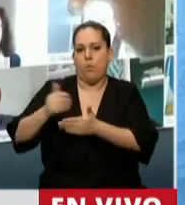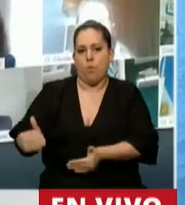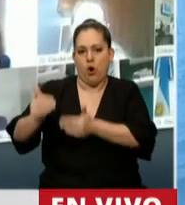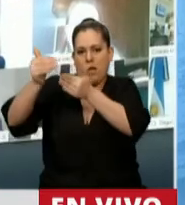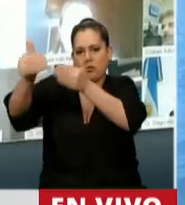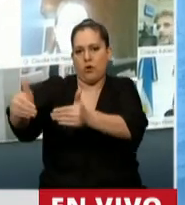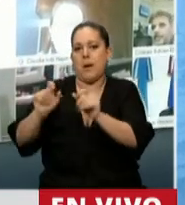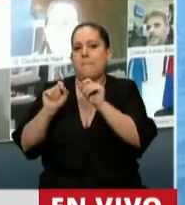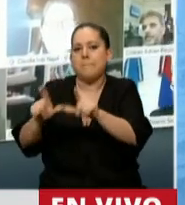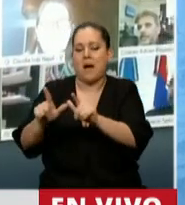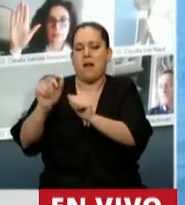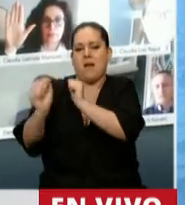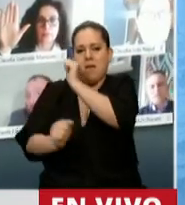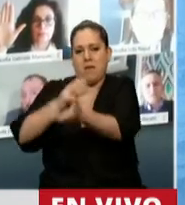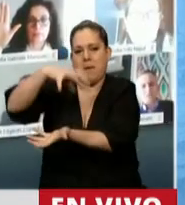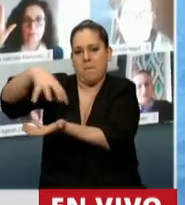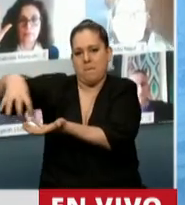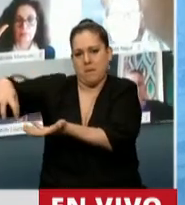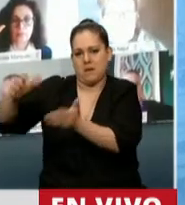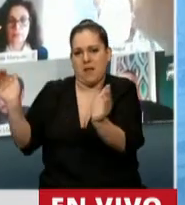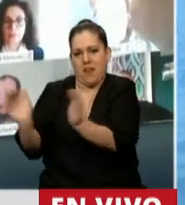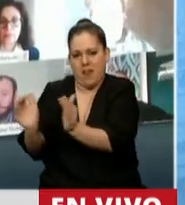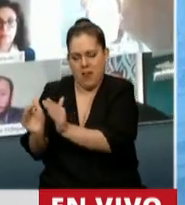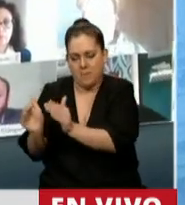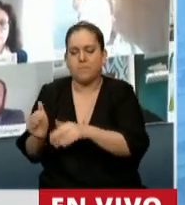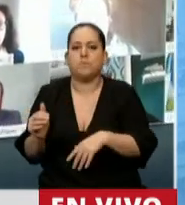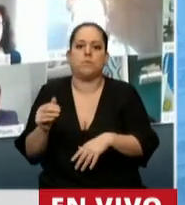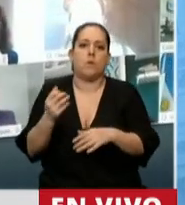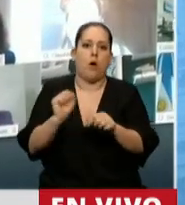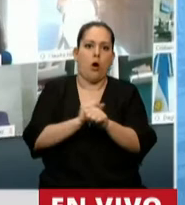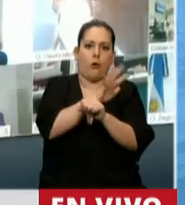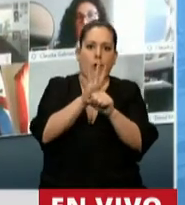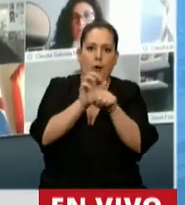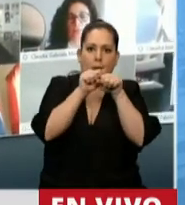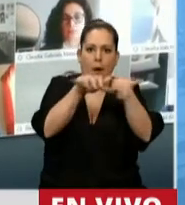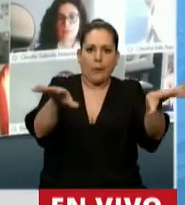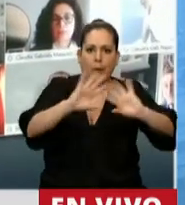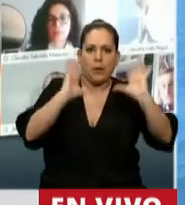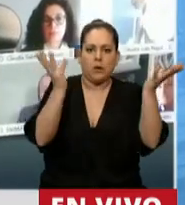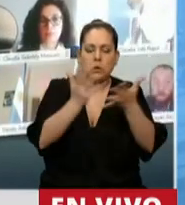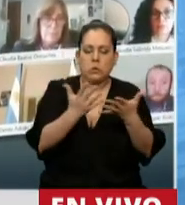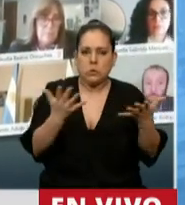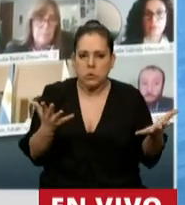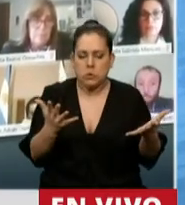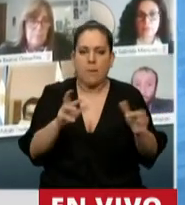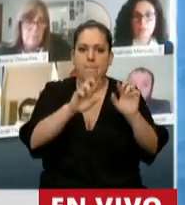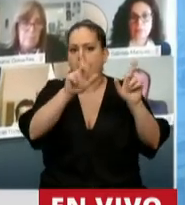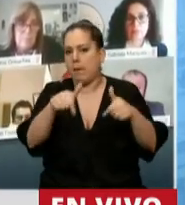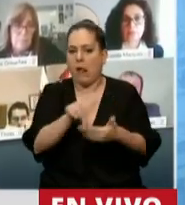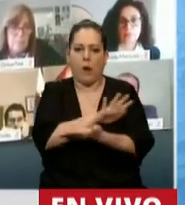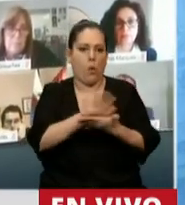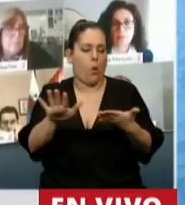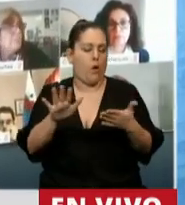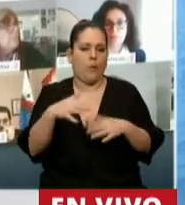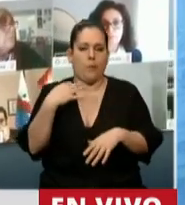la pandemia nos obliga a recalcular todo. Pasadas algunas semanas, presenté en este Congreso un